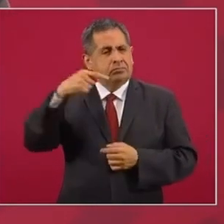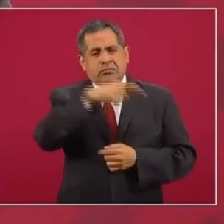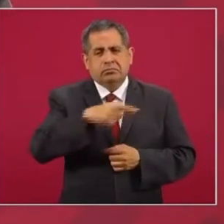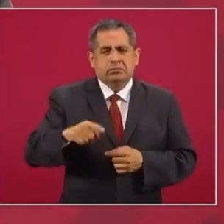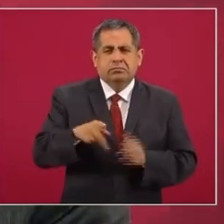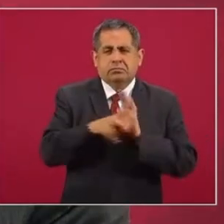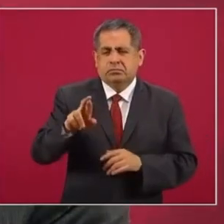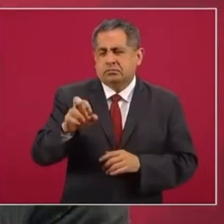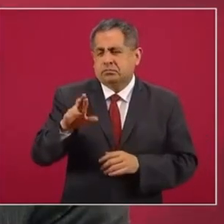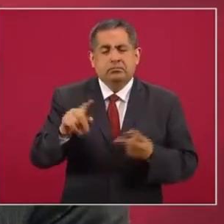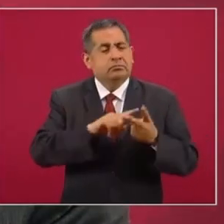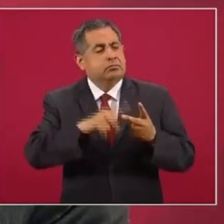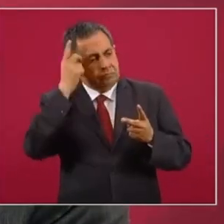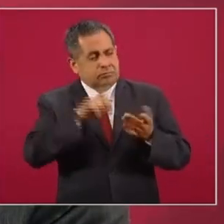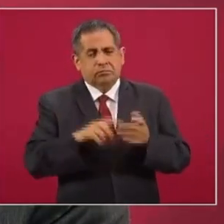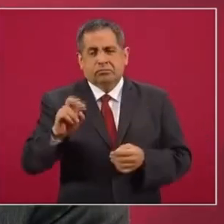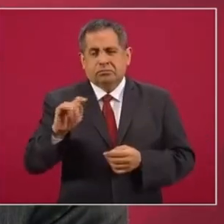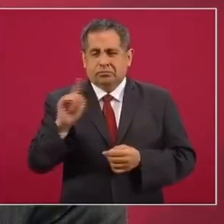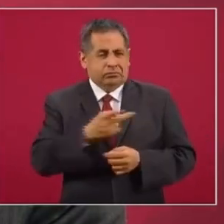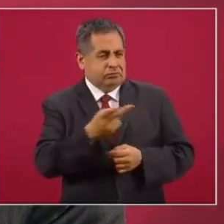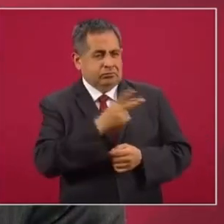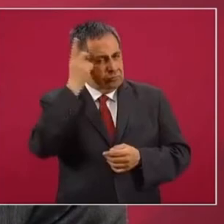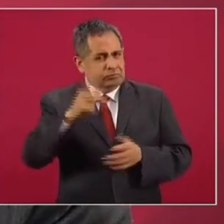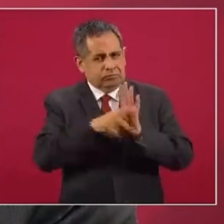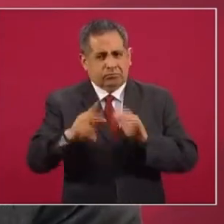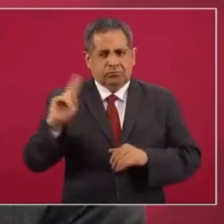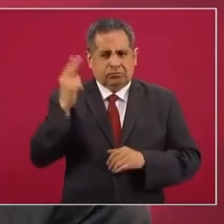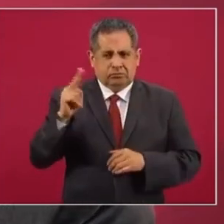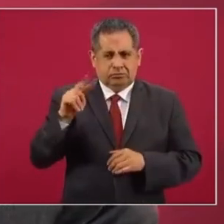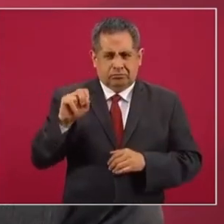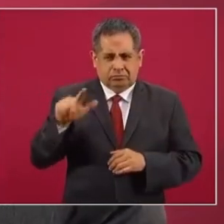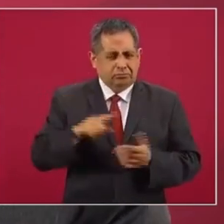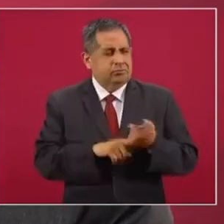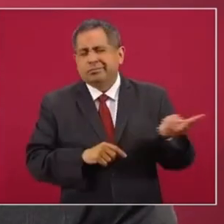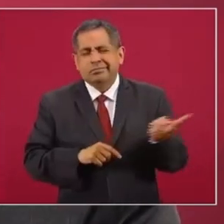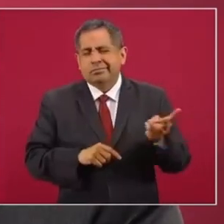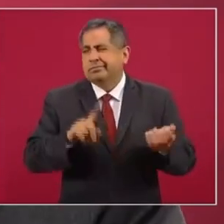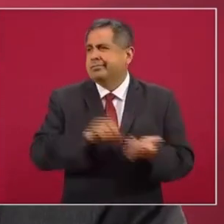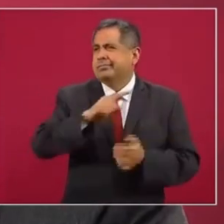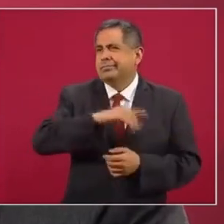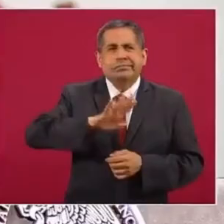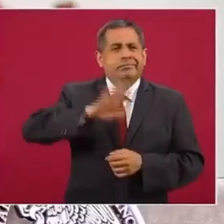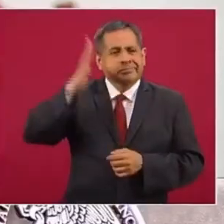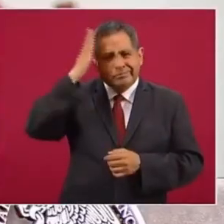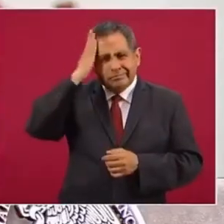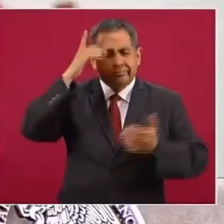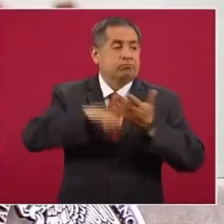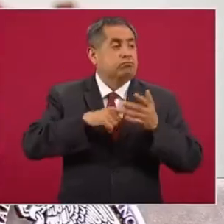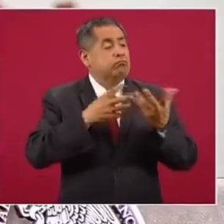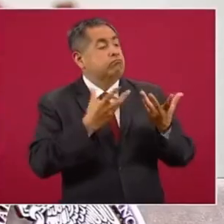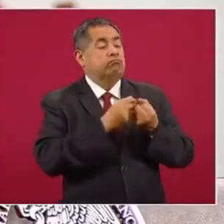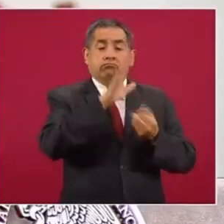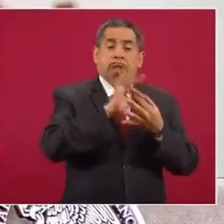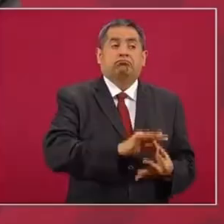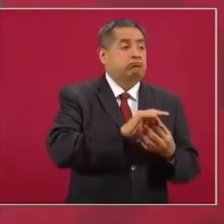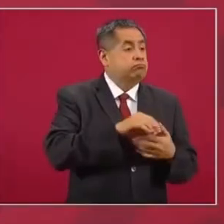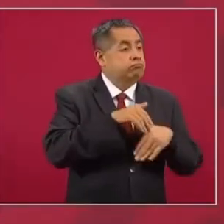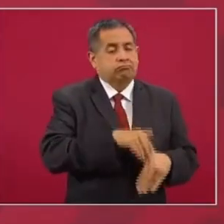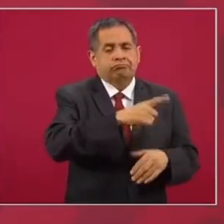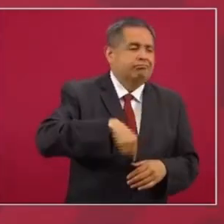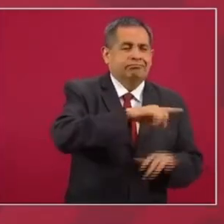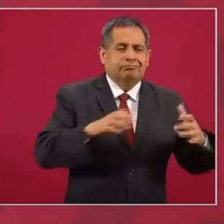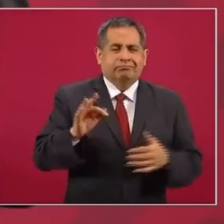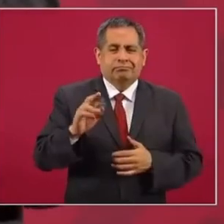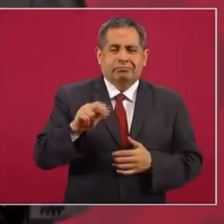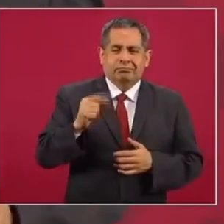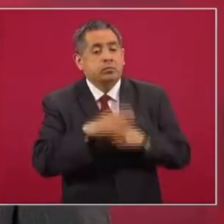la reforma, como Illy Ortiz, dueño del universal, son como los líderes morales o espirituales del